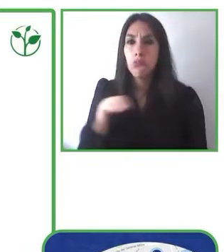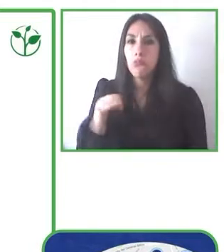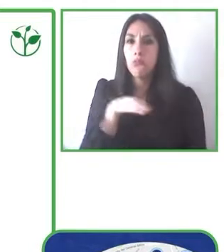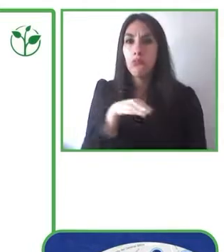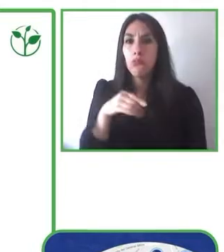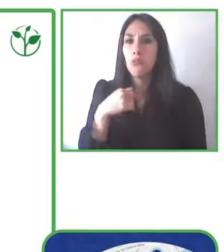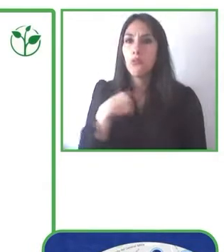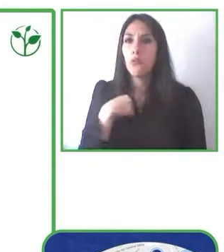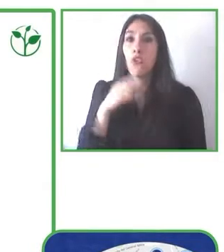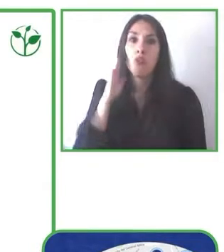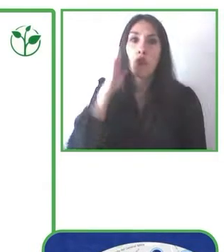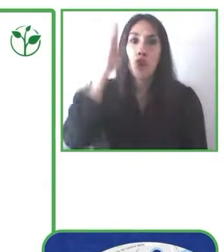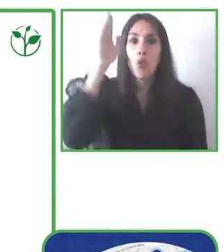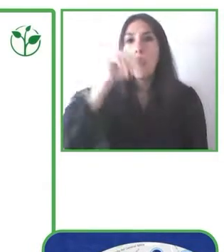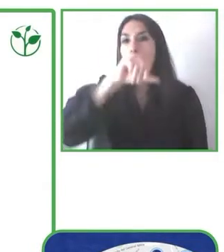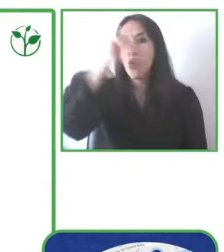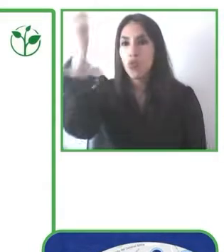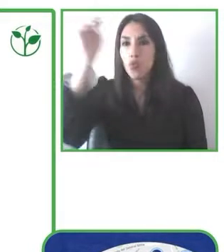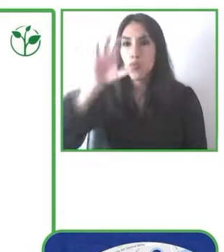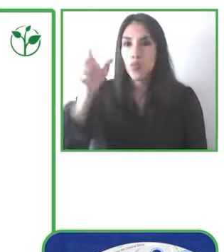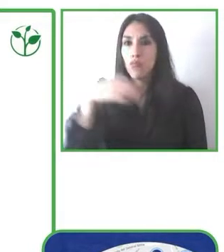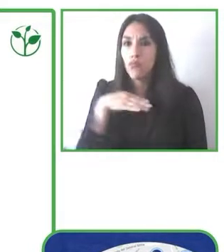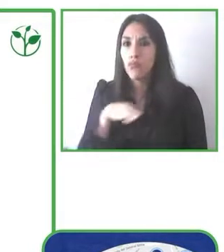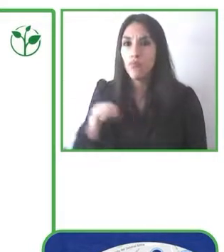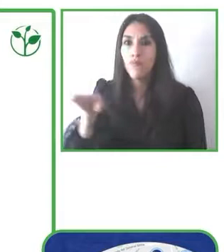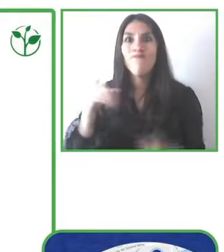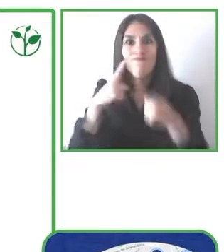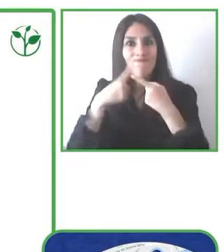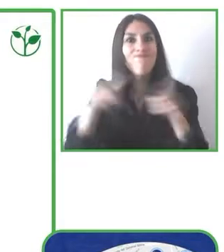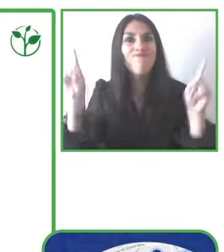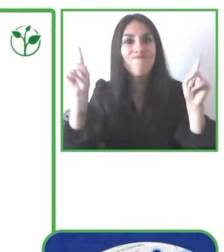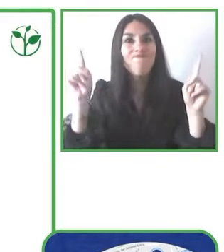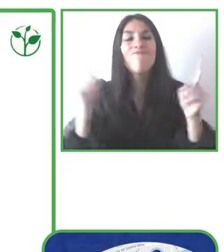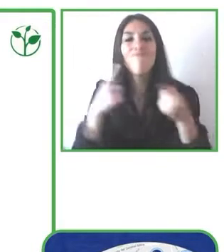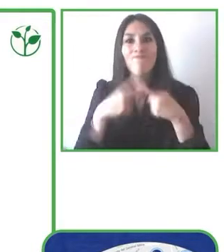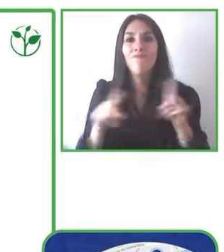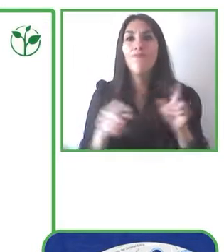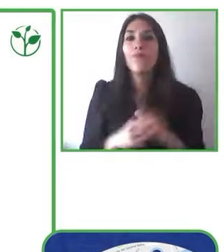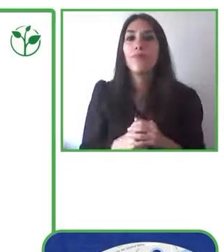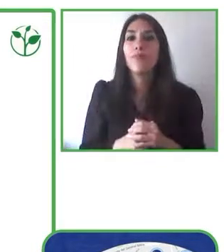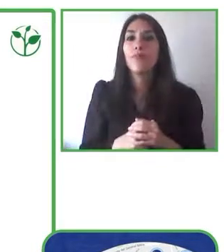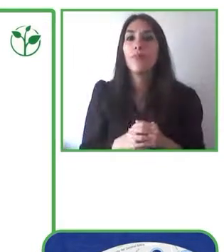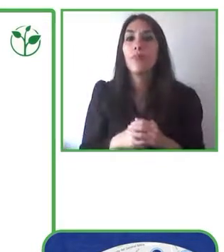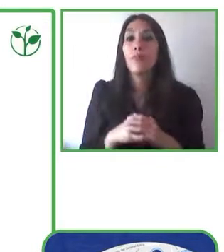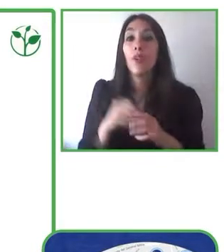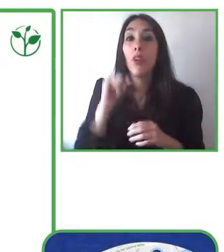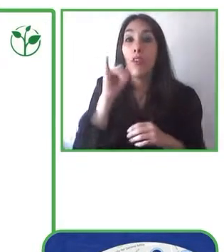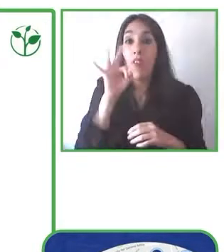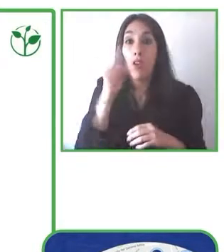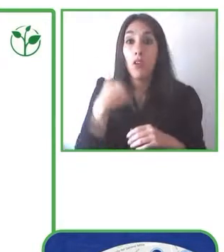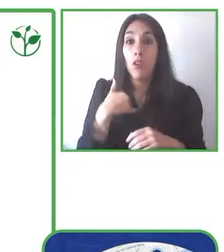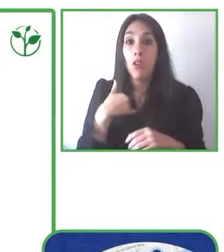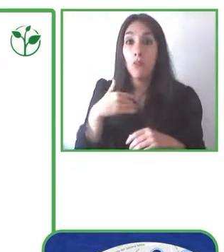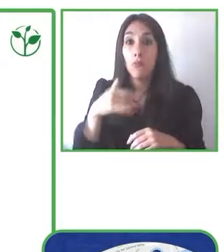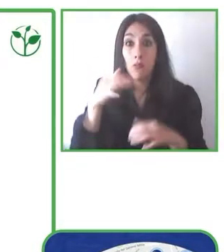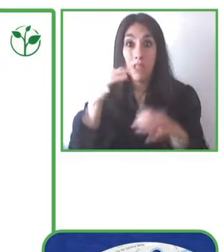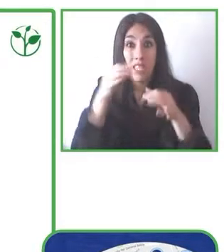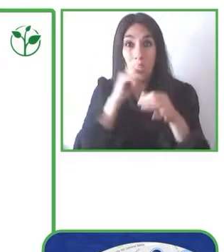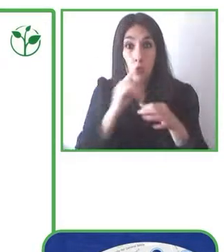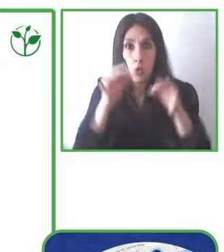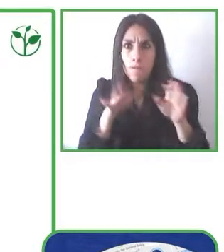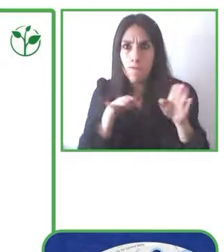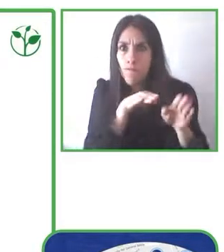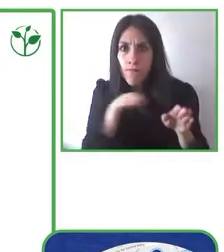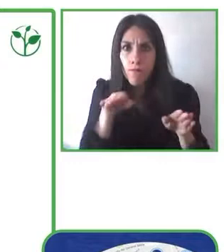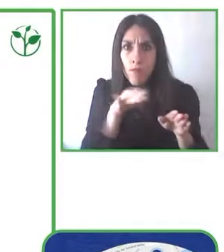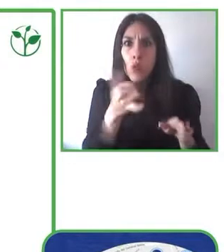aparco y luego, como me ha ocurrido varias veces, me llevo la sorpresa de encontrar una multa que a veces la reclamabas, a veces